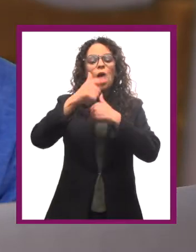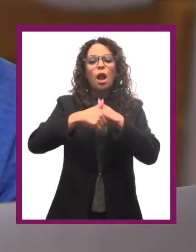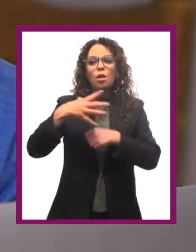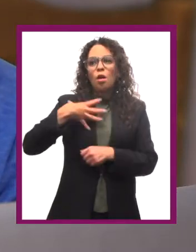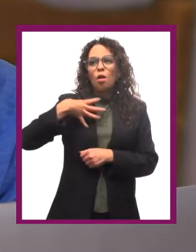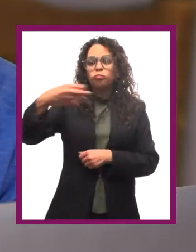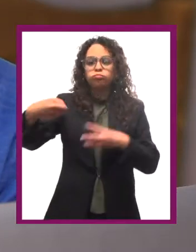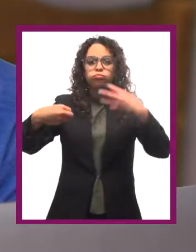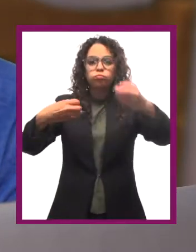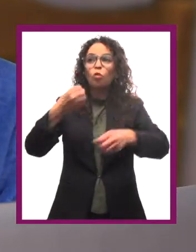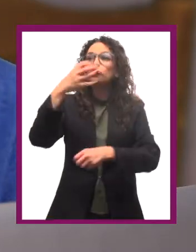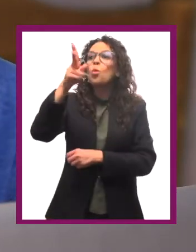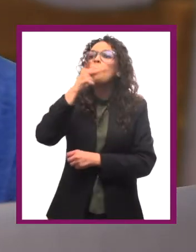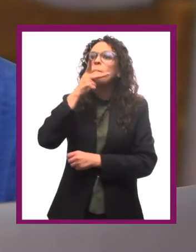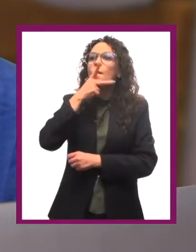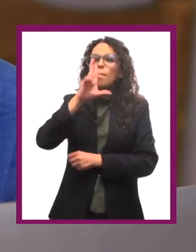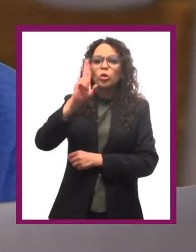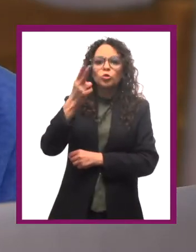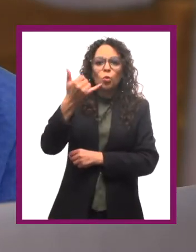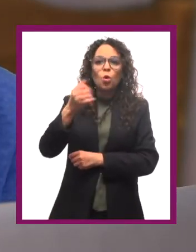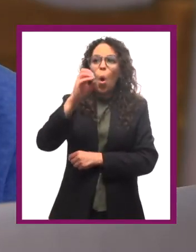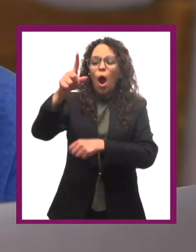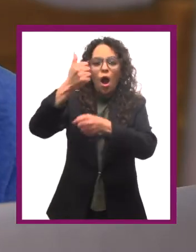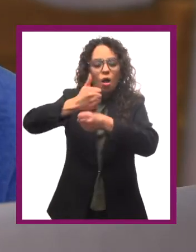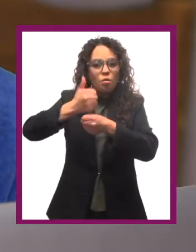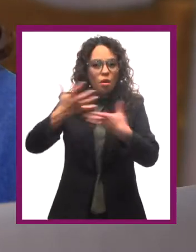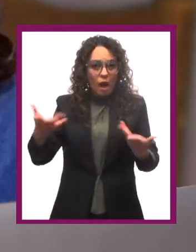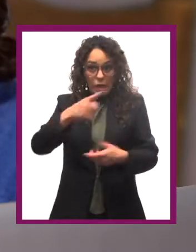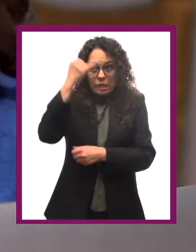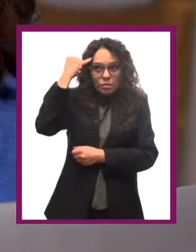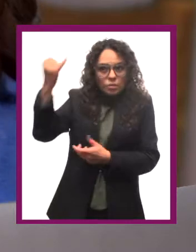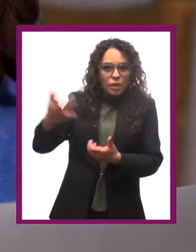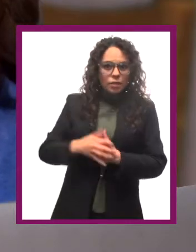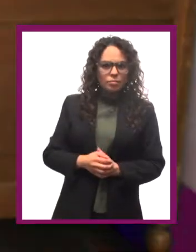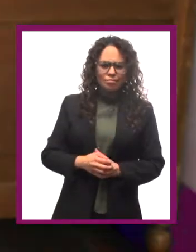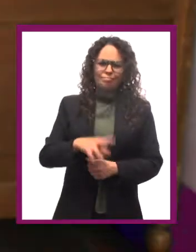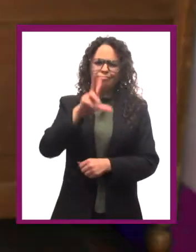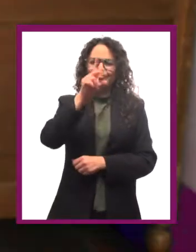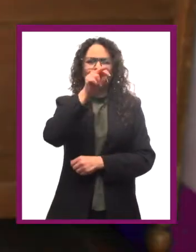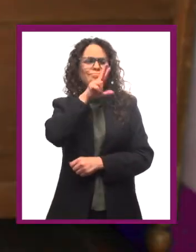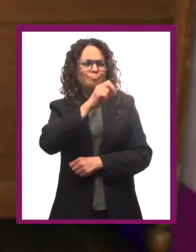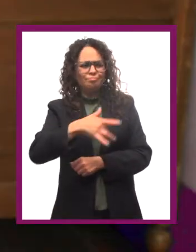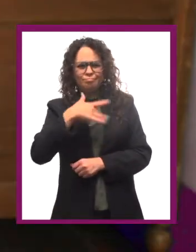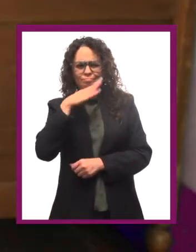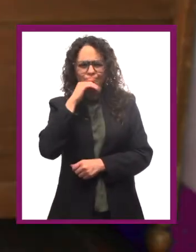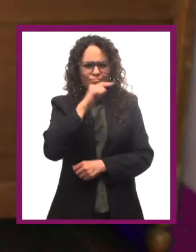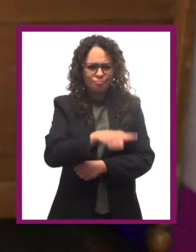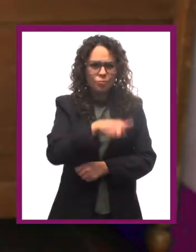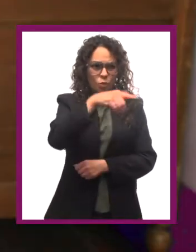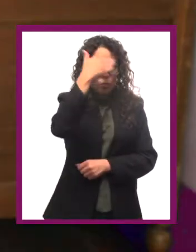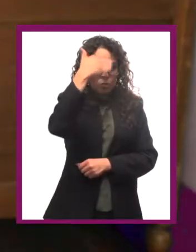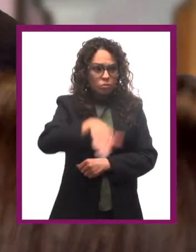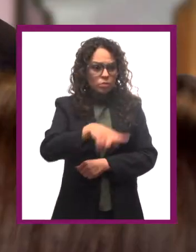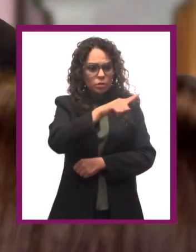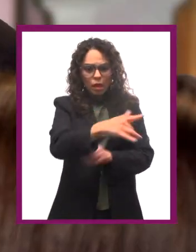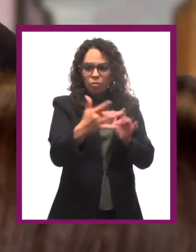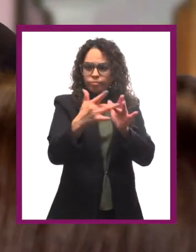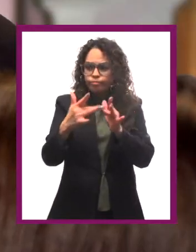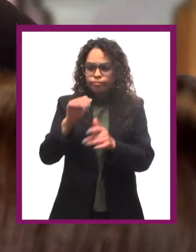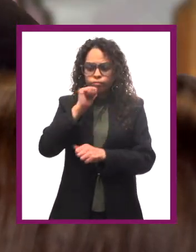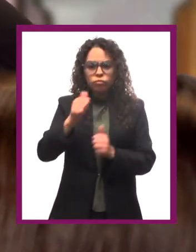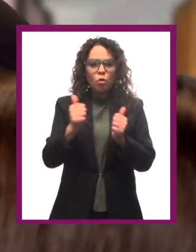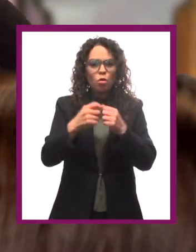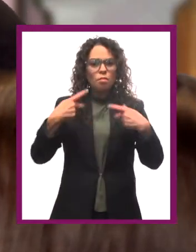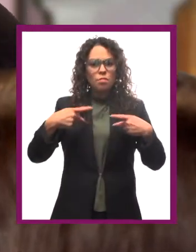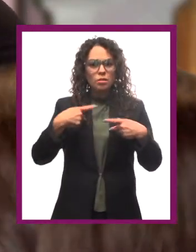llegara a contagiar los papás de Chu y o sus abuelos, imagínate. No, no te sientas mal por eso. Mira, si tú sabes que no has